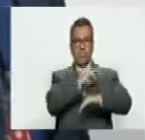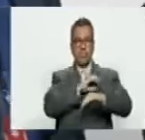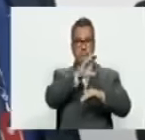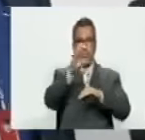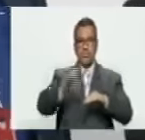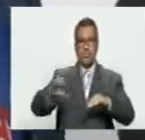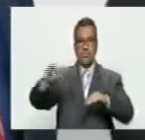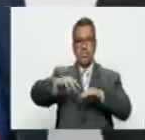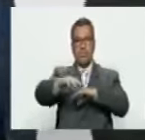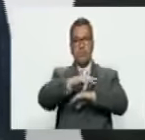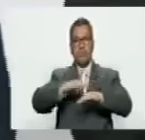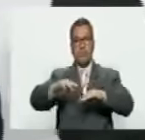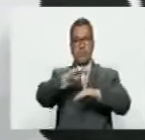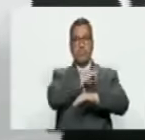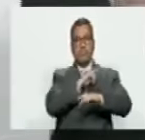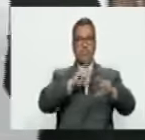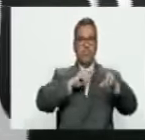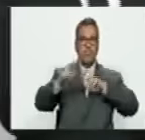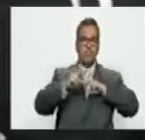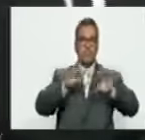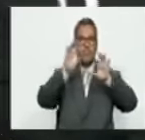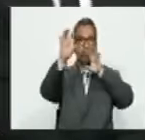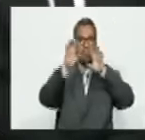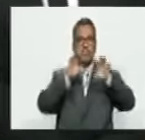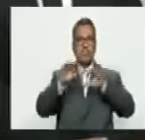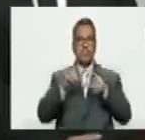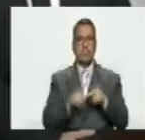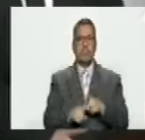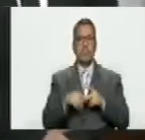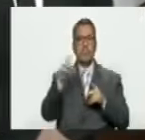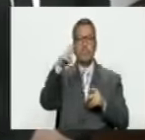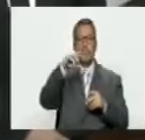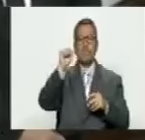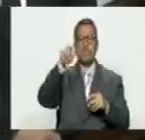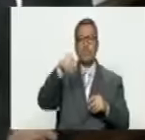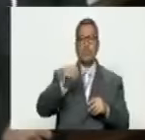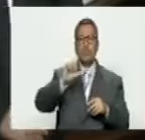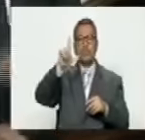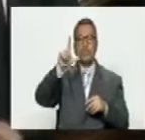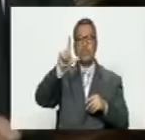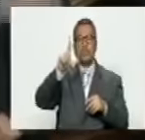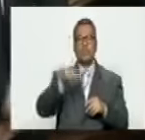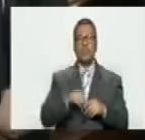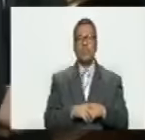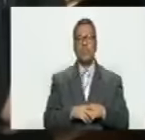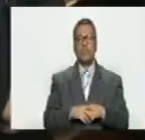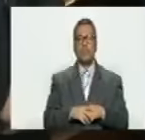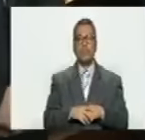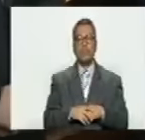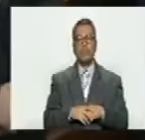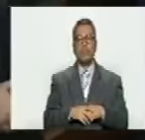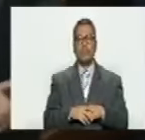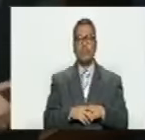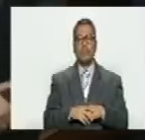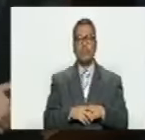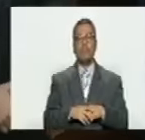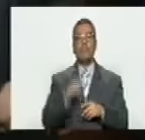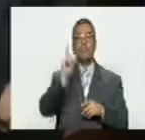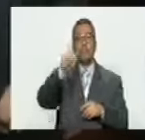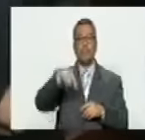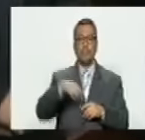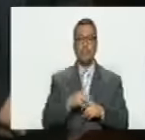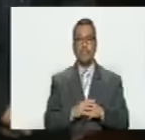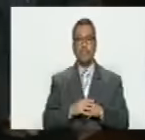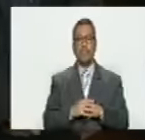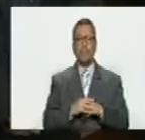del ministerio del poder popular para relaciones exteriores raúl octavio lee cauci pérez así como